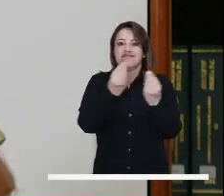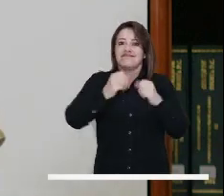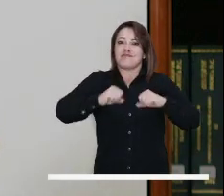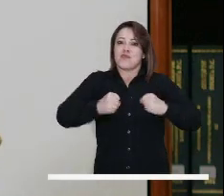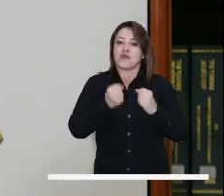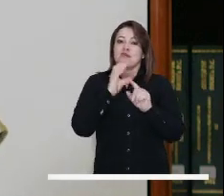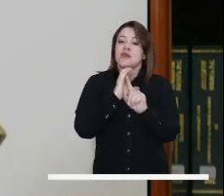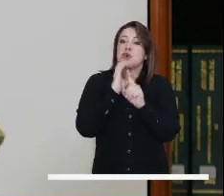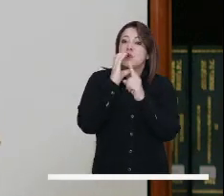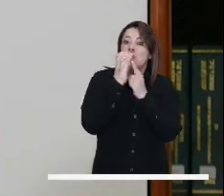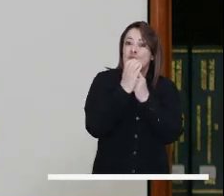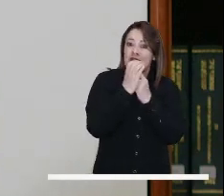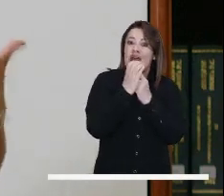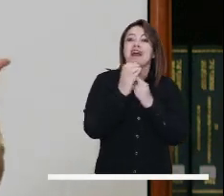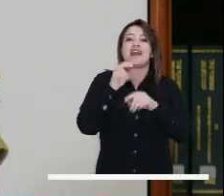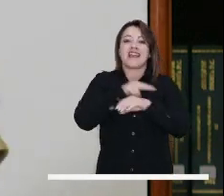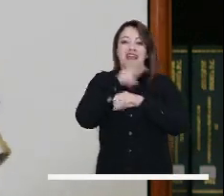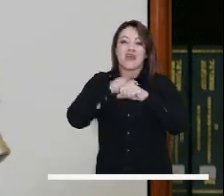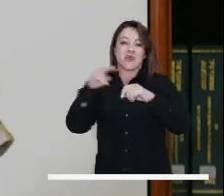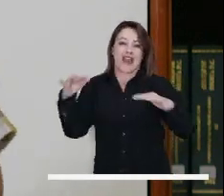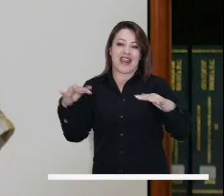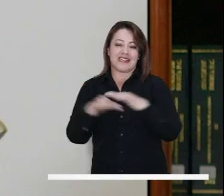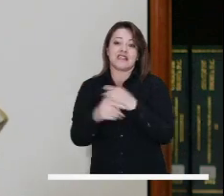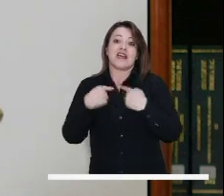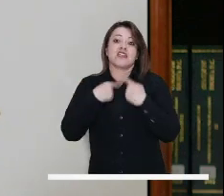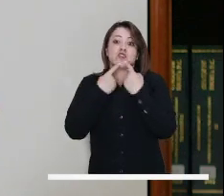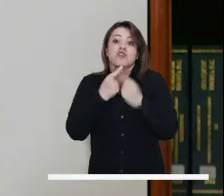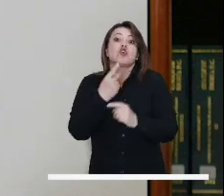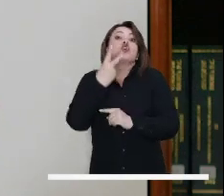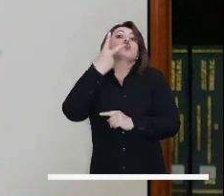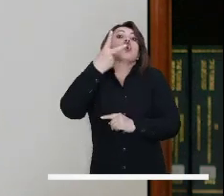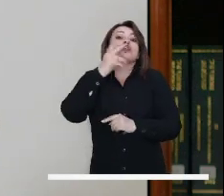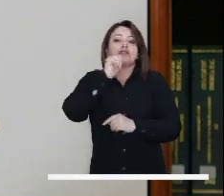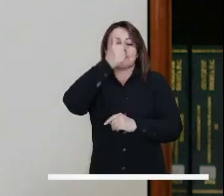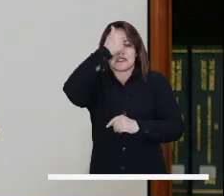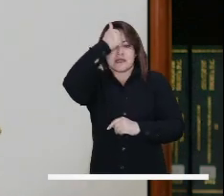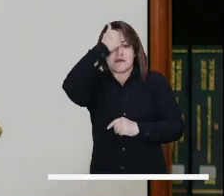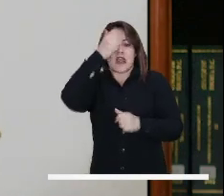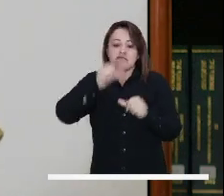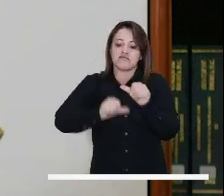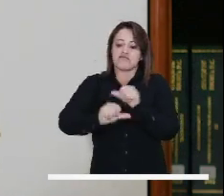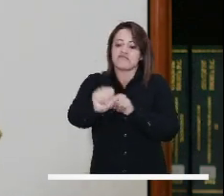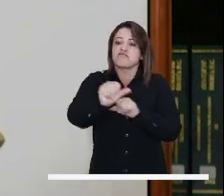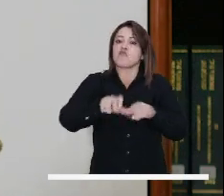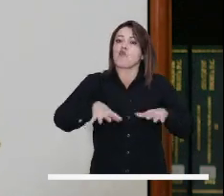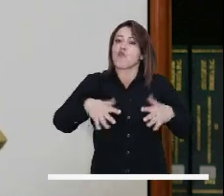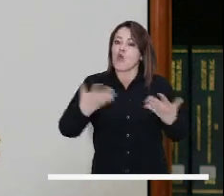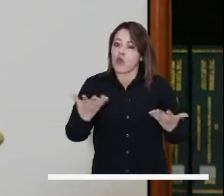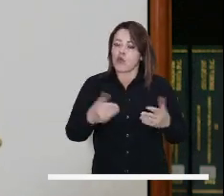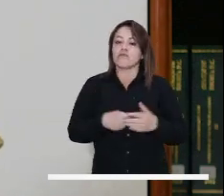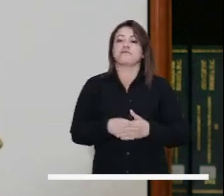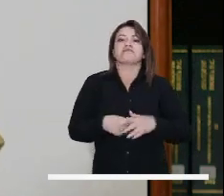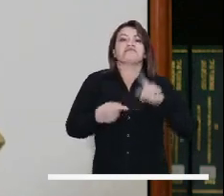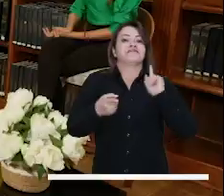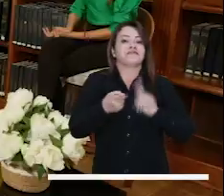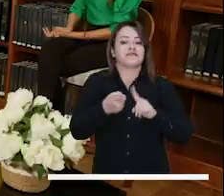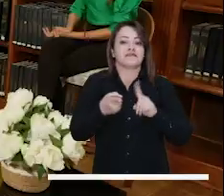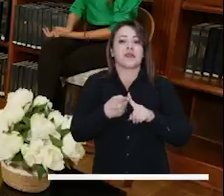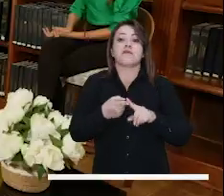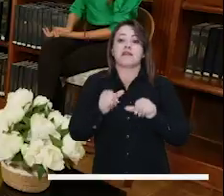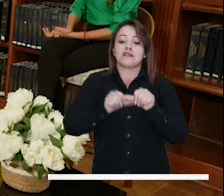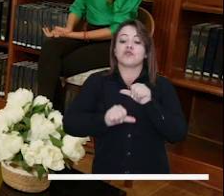diverso que tiene nuestra ciudad en materia de cultura y en materia de naturaleza. Yo qué digo, dos principios de la sostenibilidad.